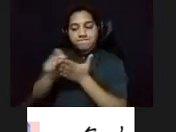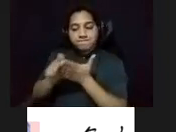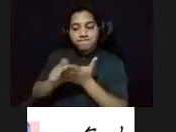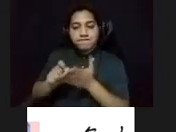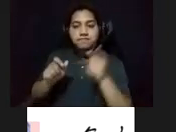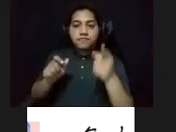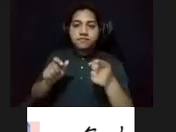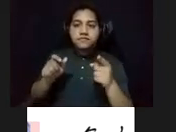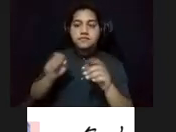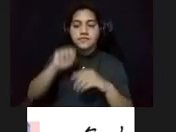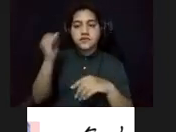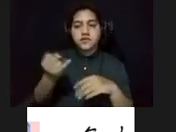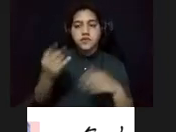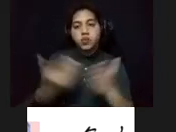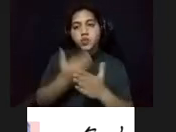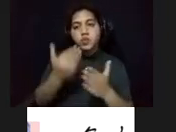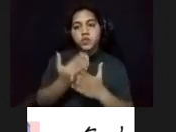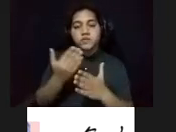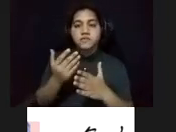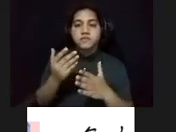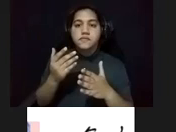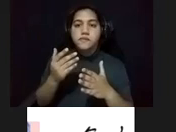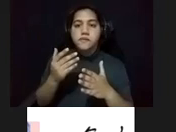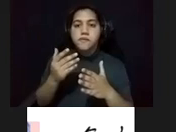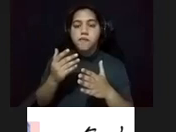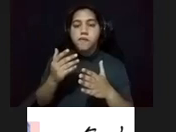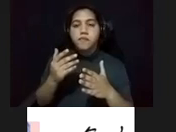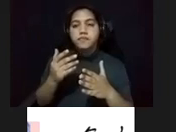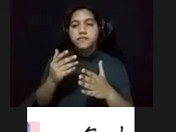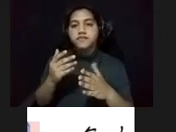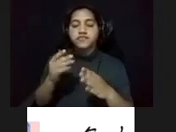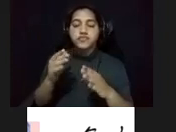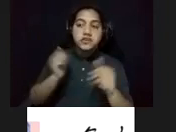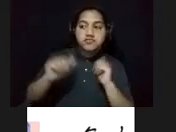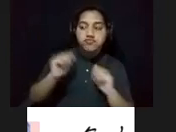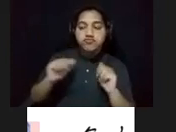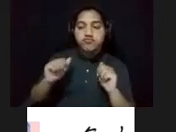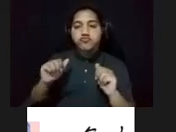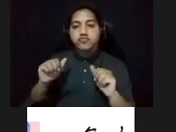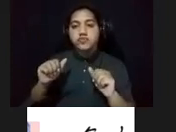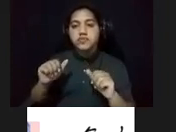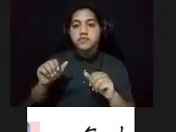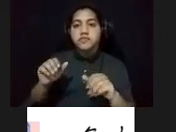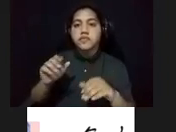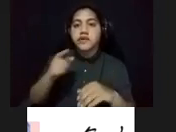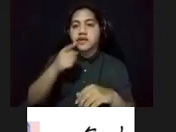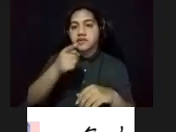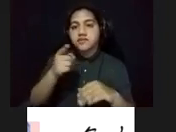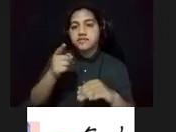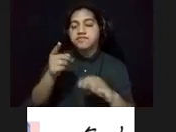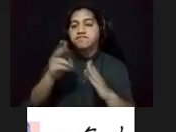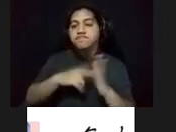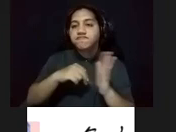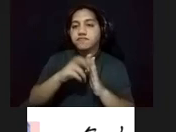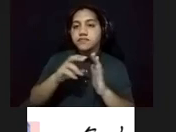ese San Juan moderno lleno de muchas actividades de bohemia. En la pintura, la botella representa uno